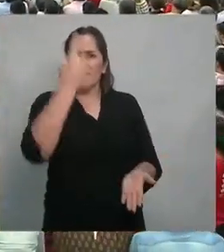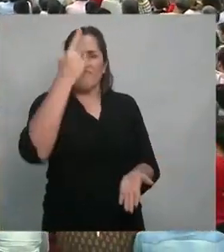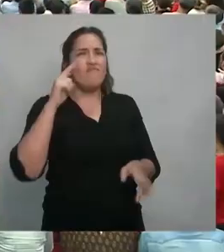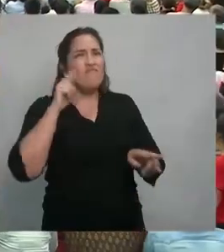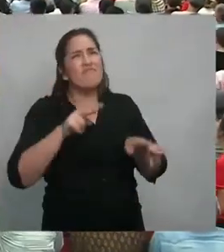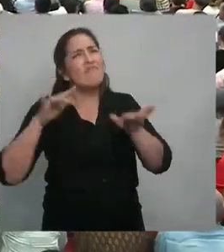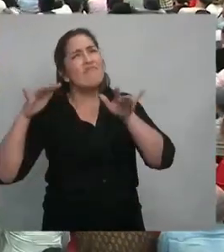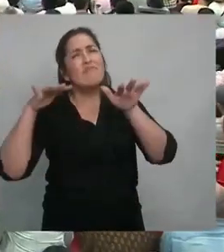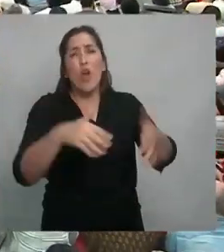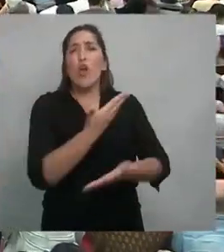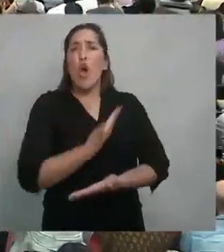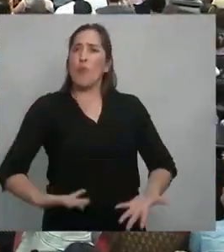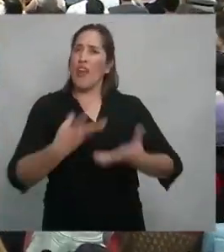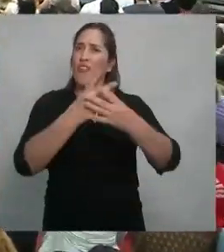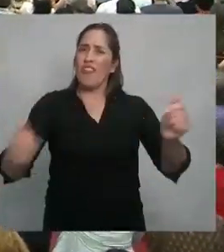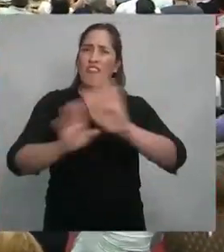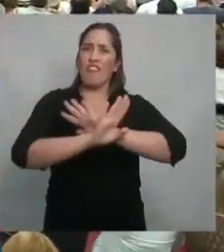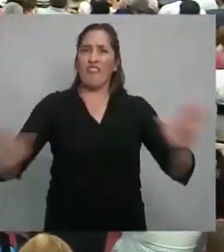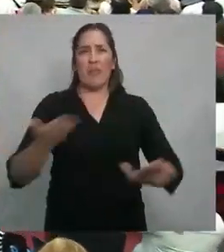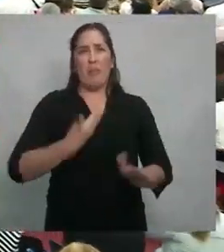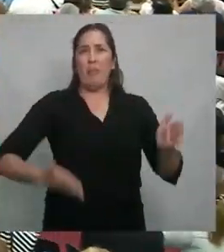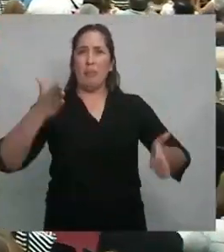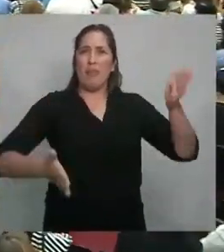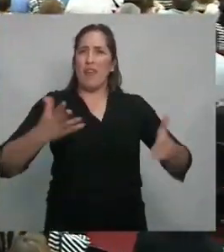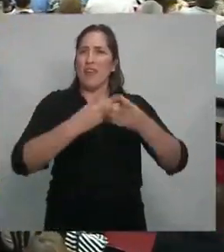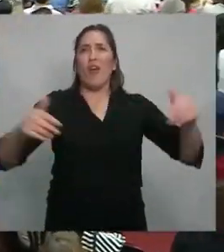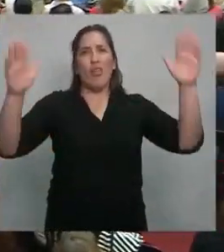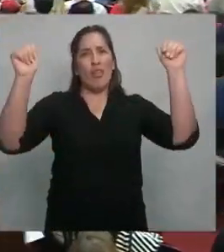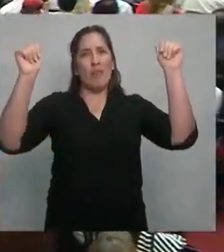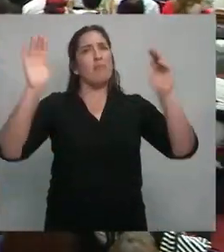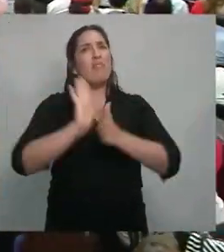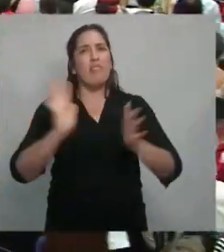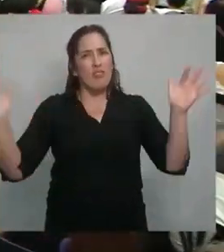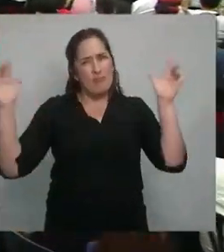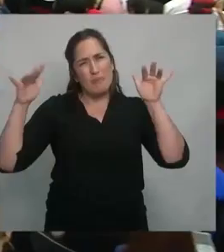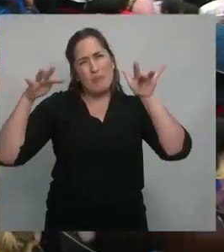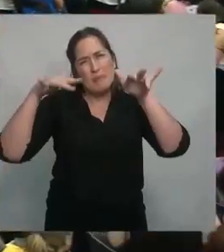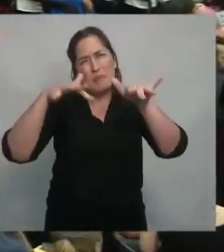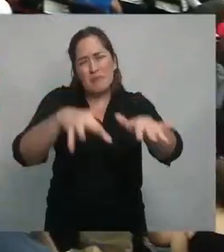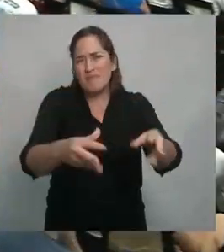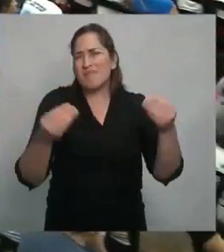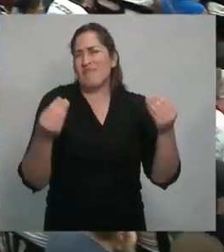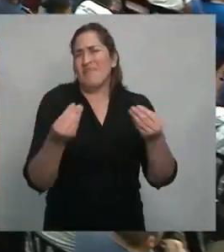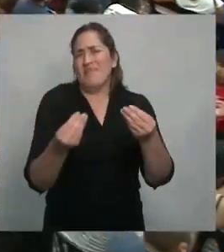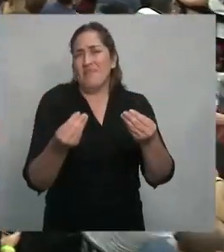inédito en la historia que un gobierno terminara su mandato despedido por el pueblo en la Plaza de Mayo. Bueno,